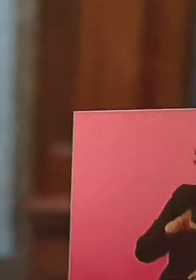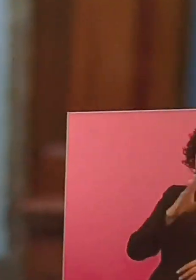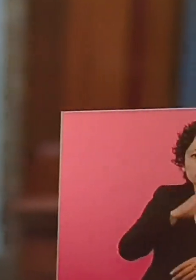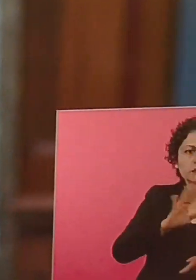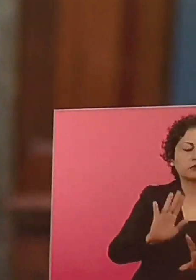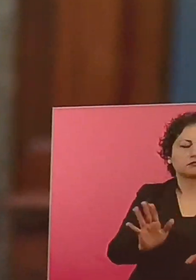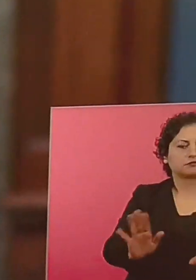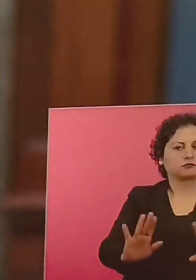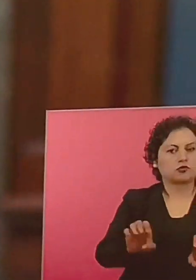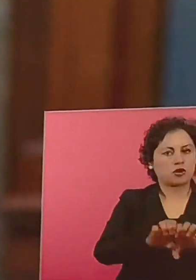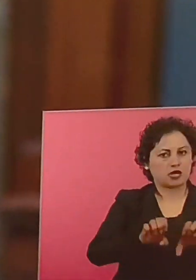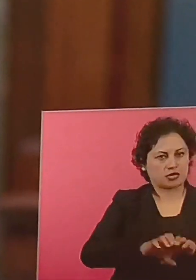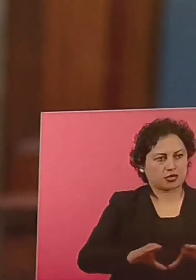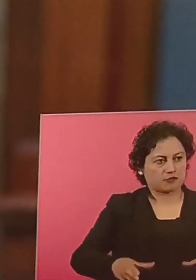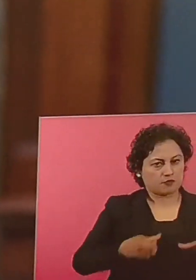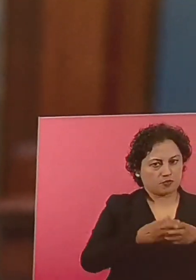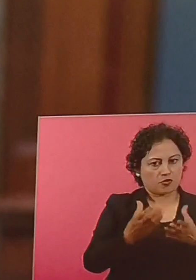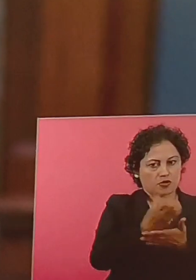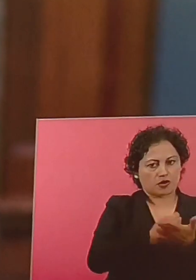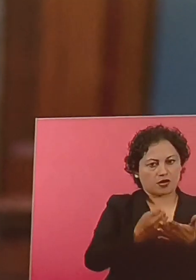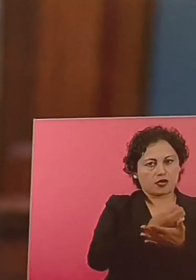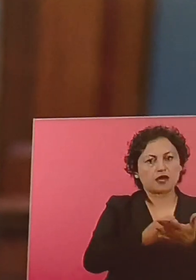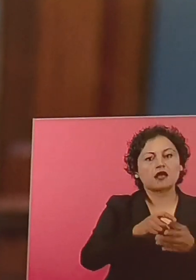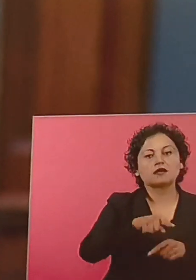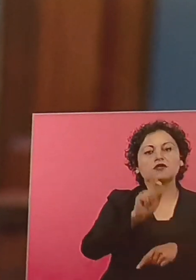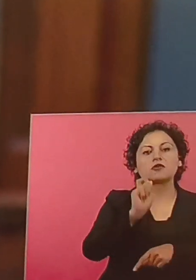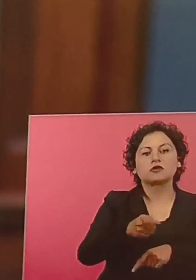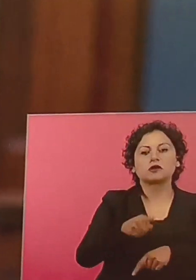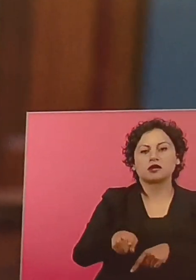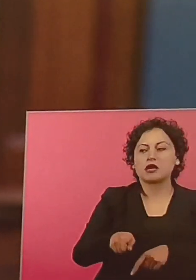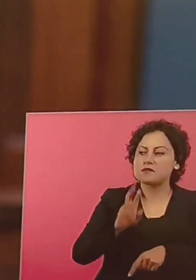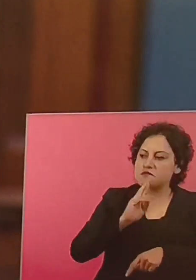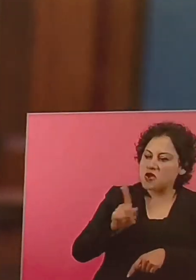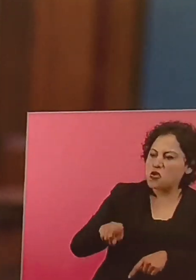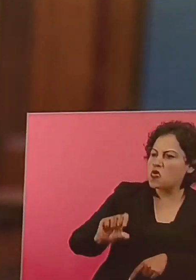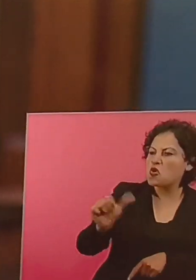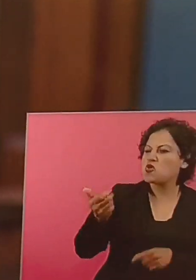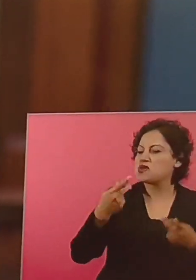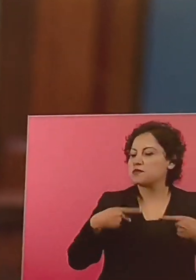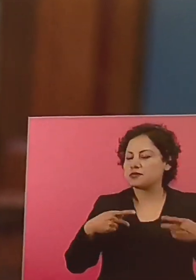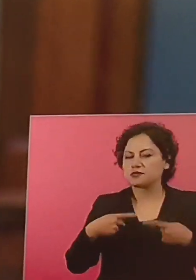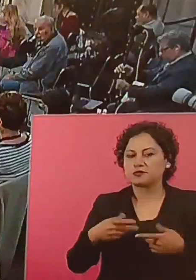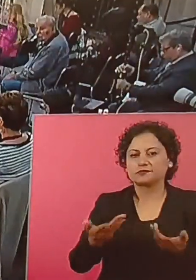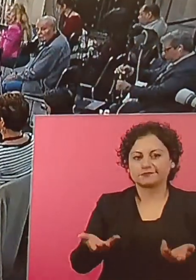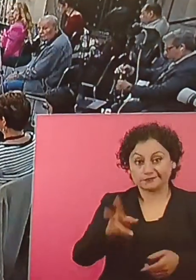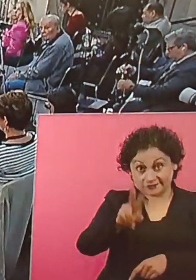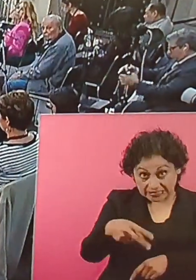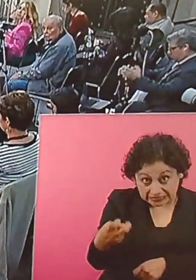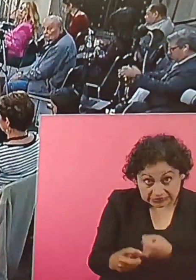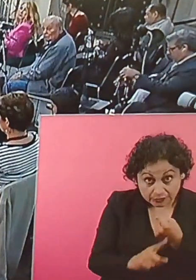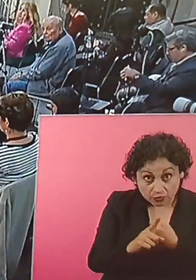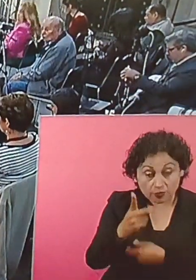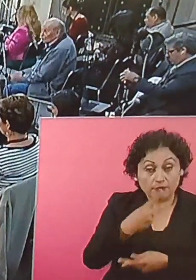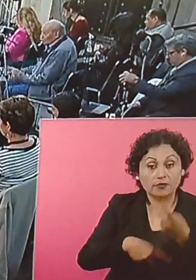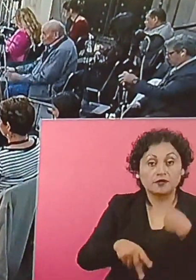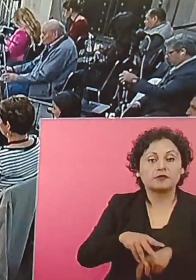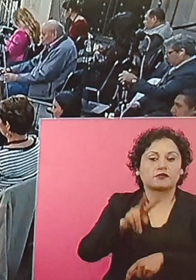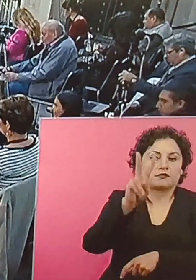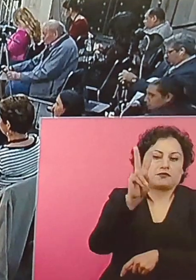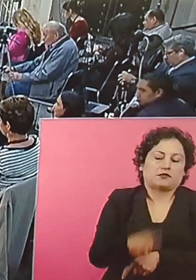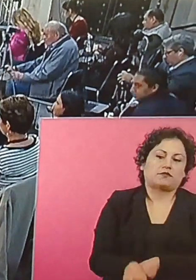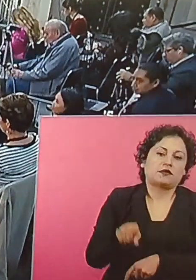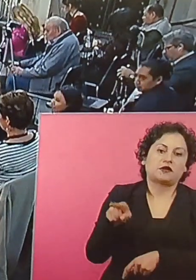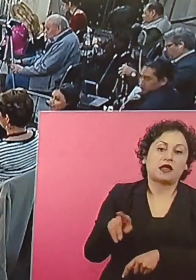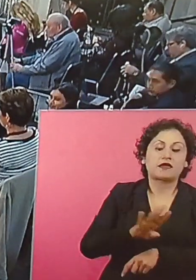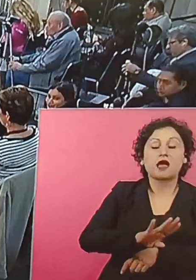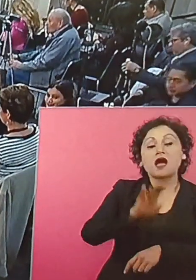que los equipos que están ganando son los que recurren a este tipo de peloteros. El problema, digamos, ya es tan grave que la directora del registro civil de